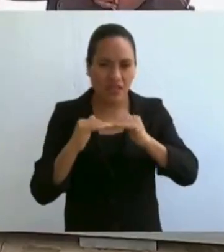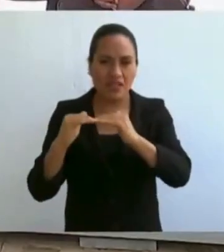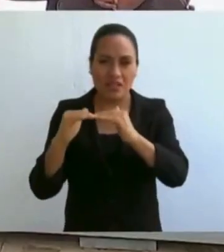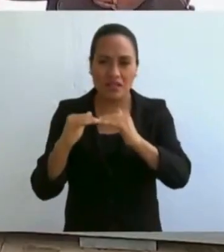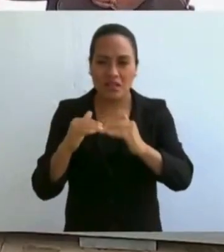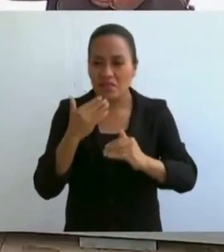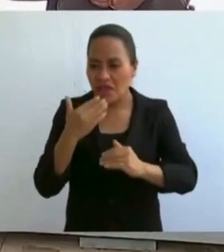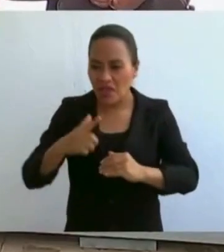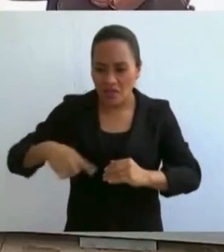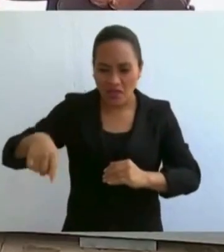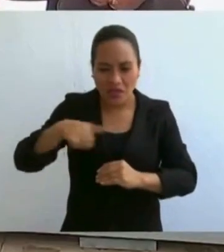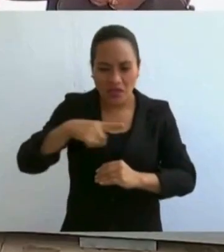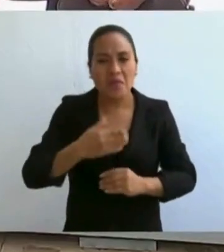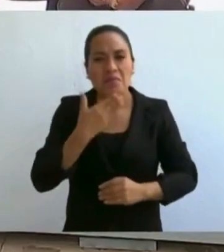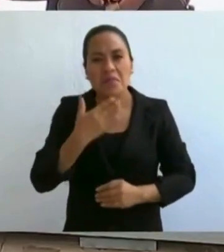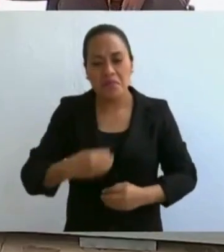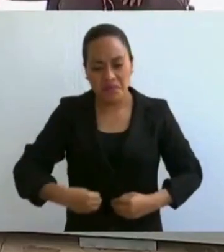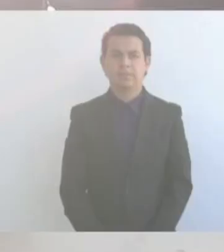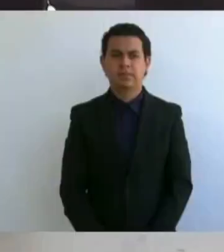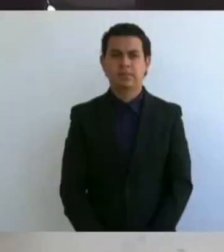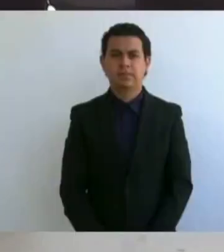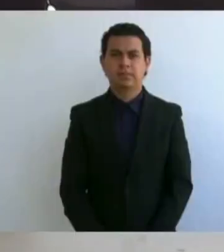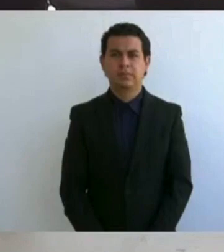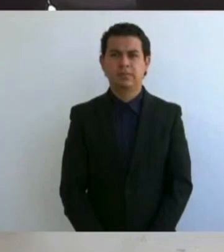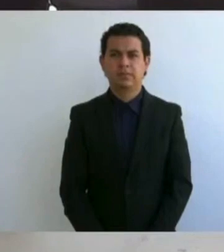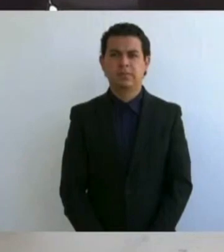oportunidades para todos. Muchas gracias.